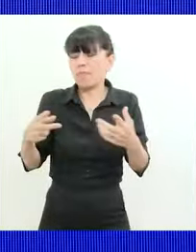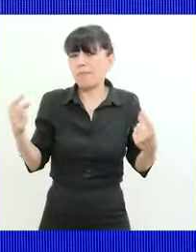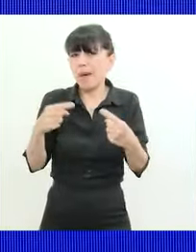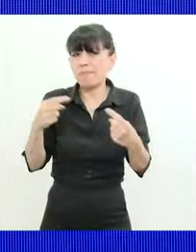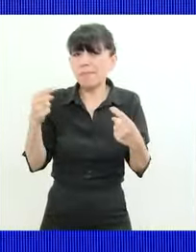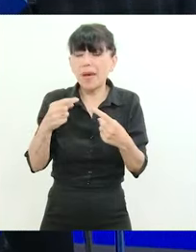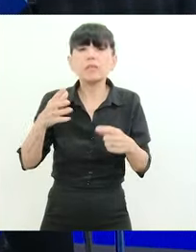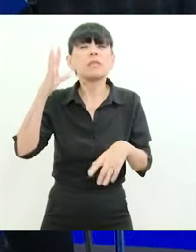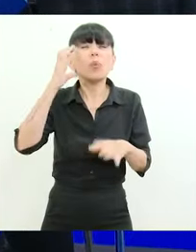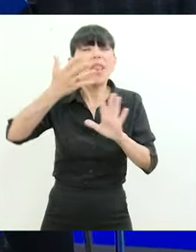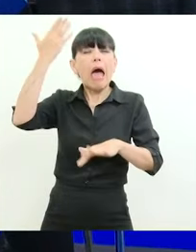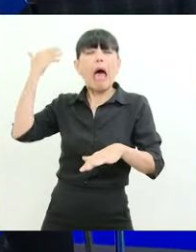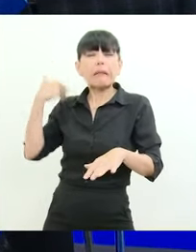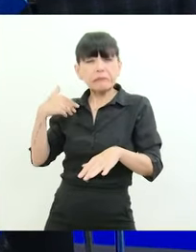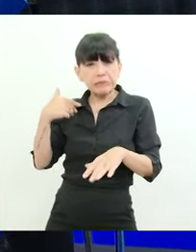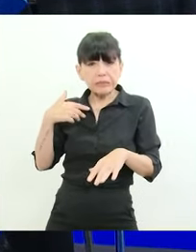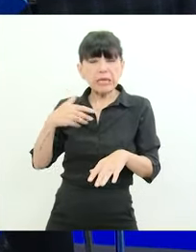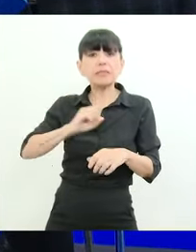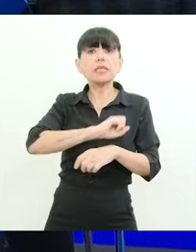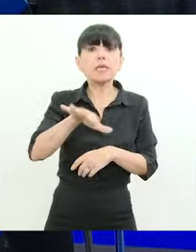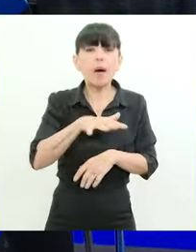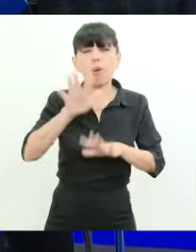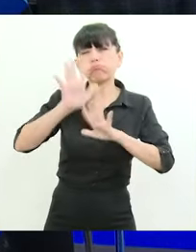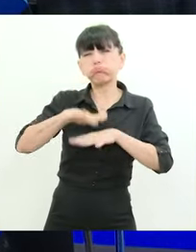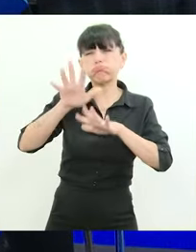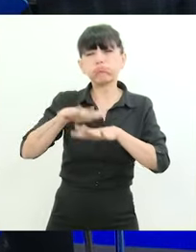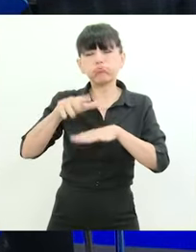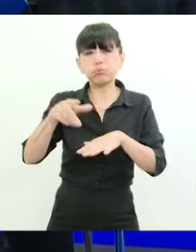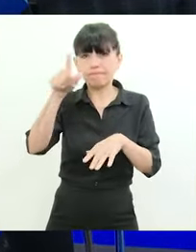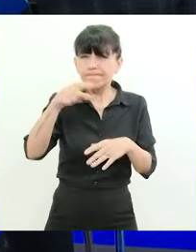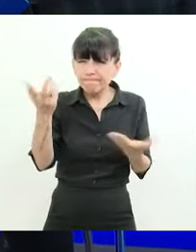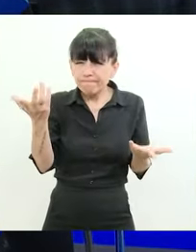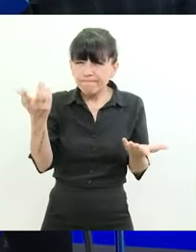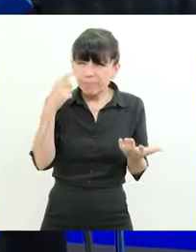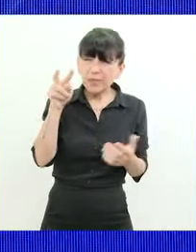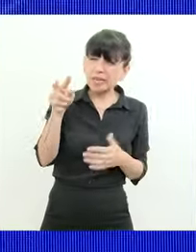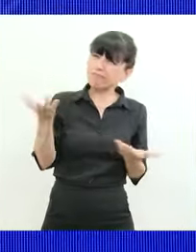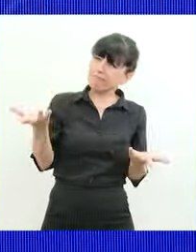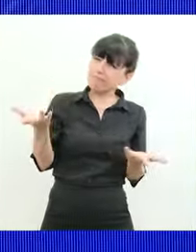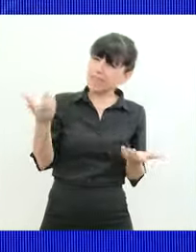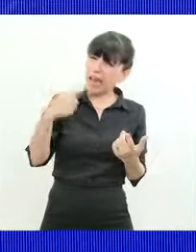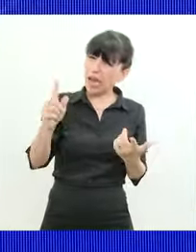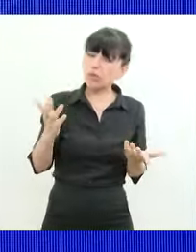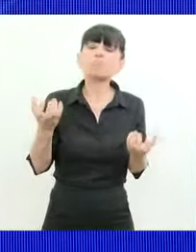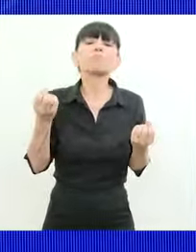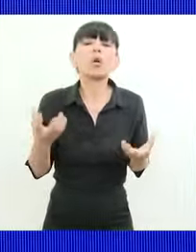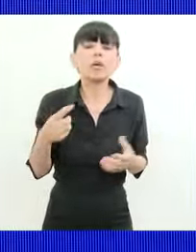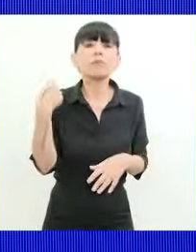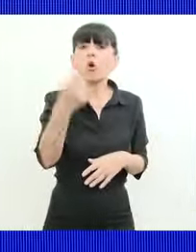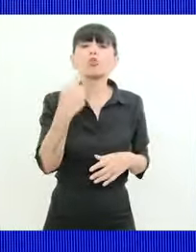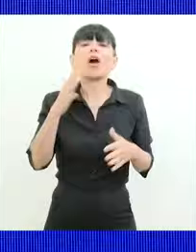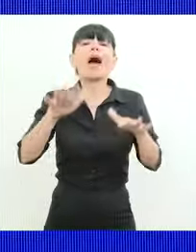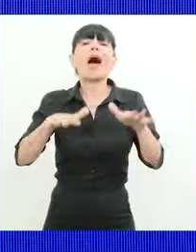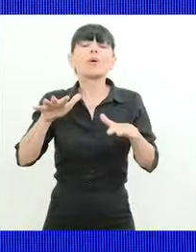tractorazo no les llama la atención y en realidad es porque nos tiramos encima del